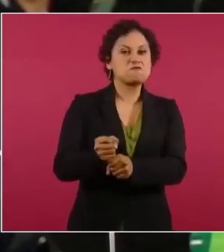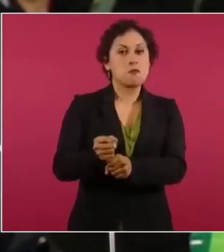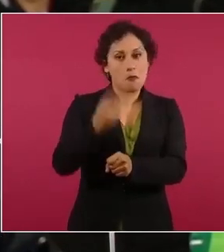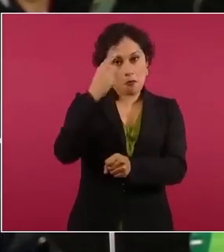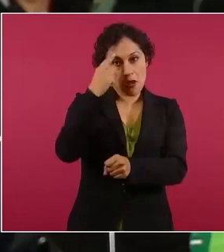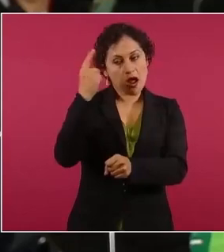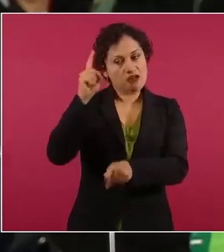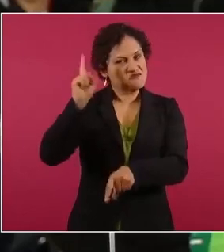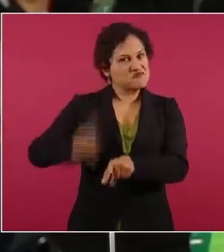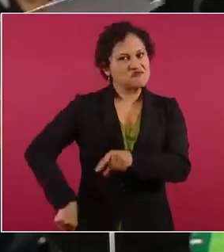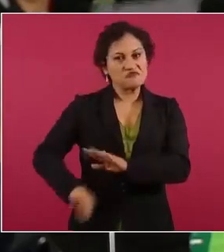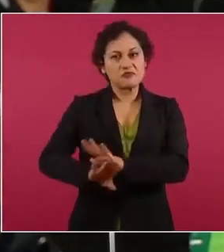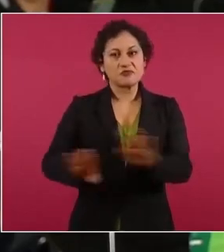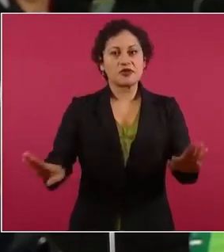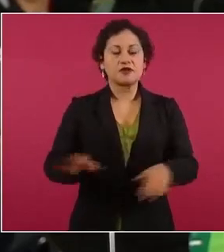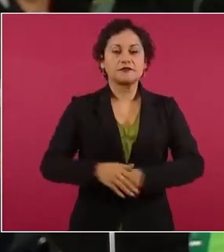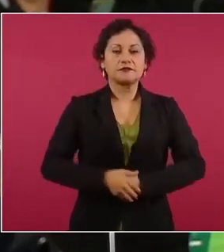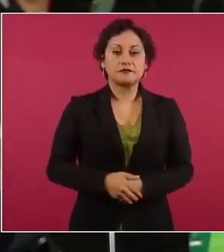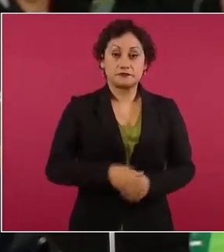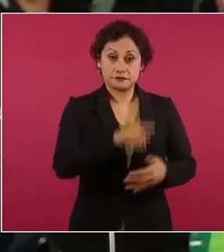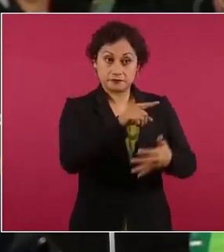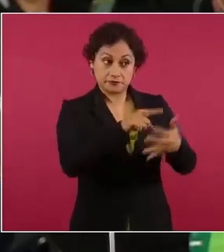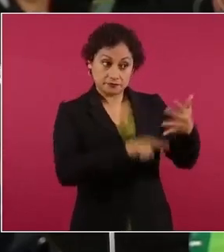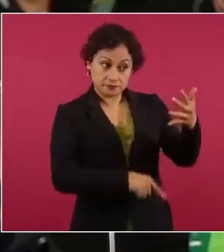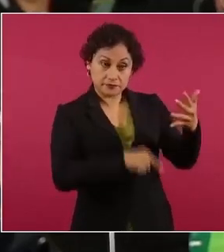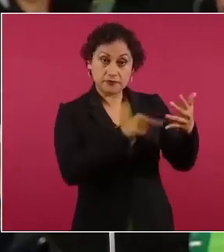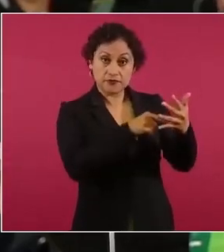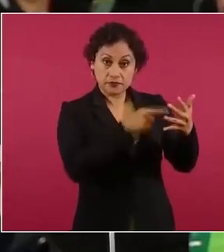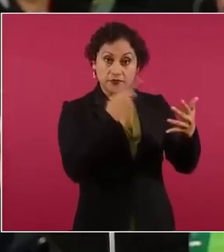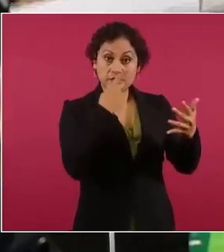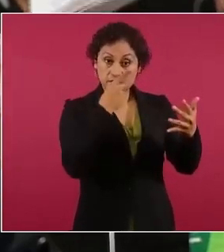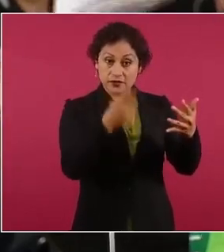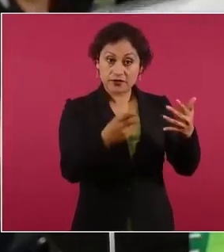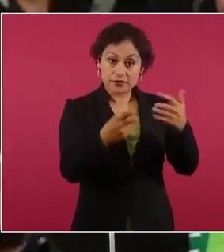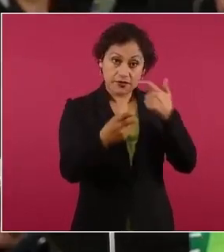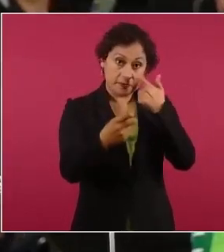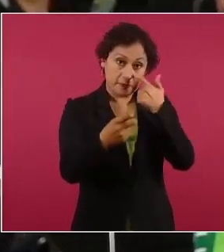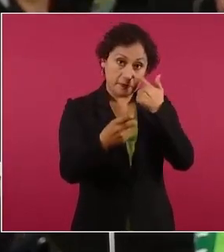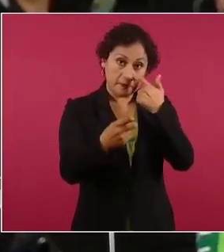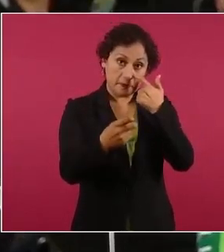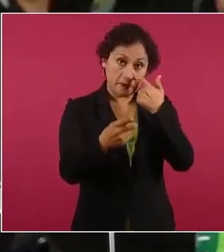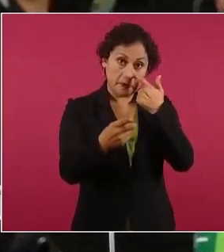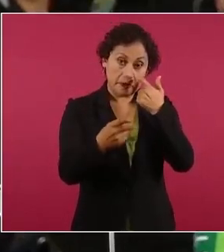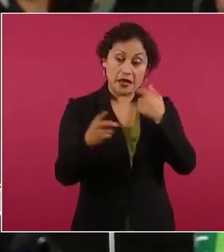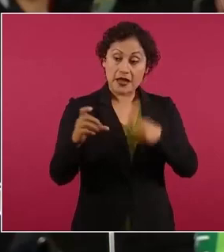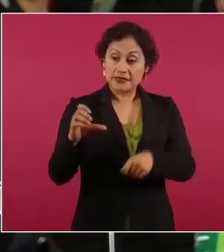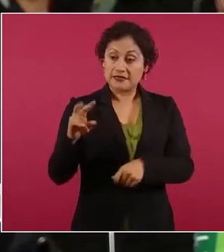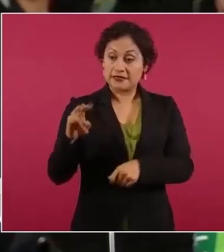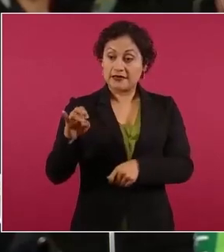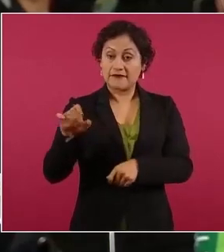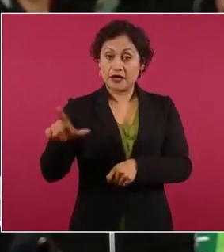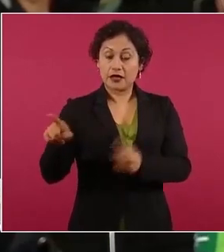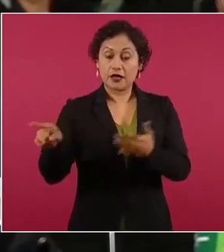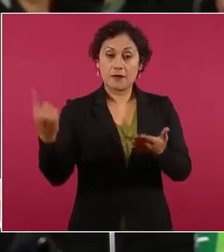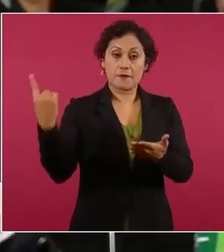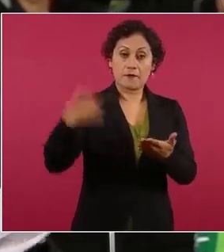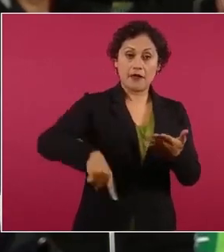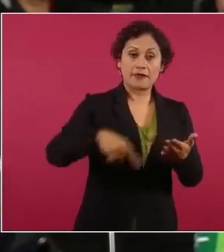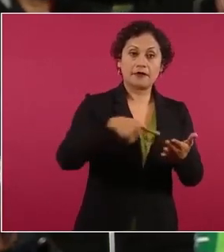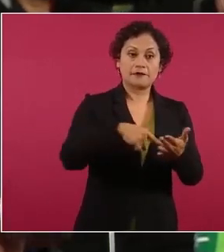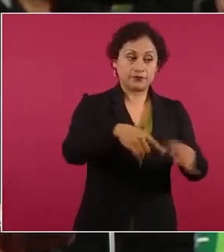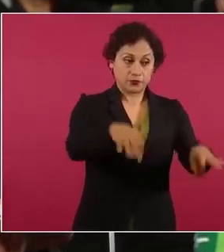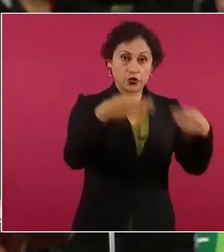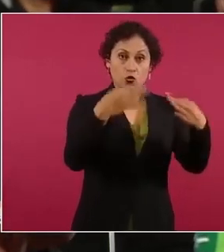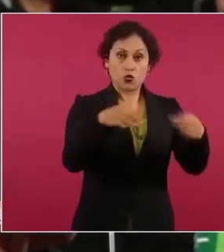así el mando civil obligó y este documento se encuentra en